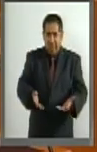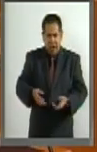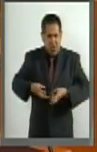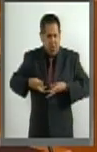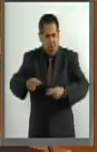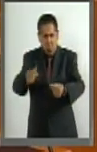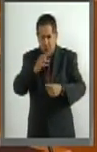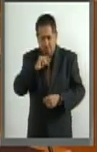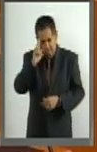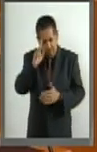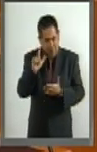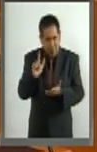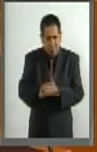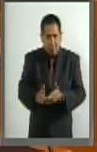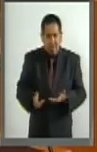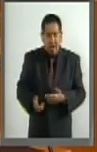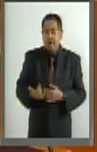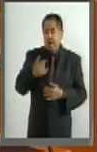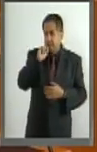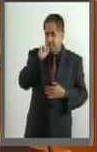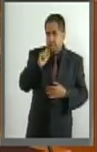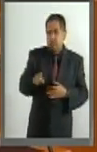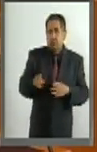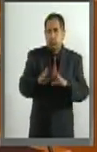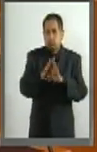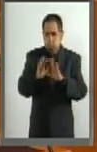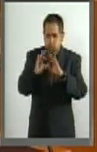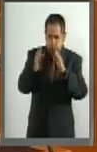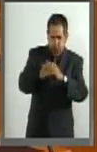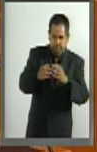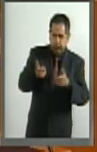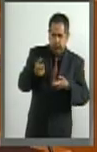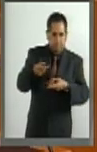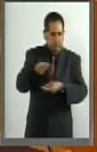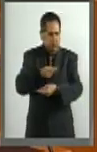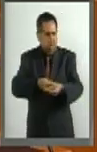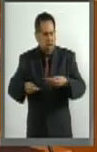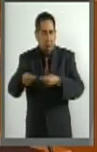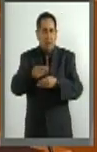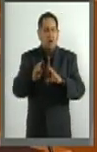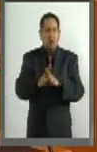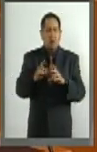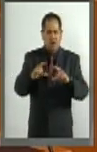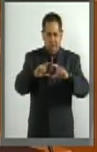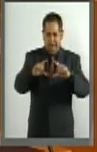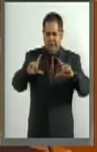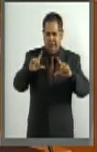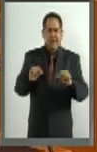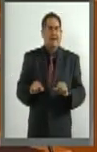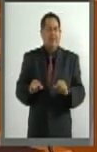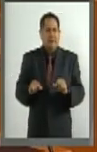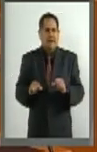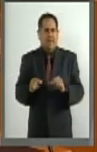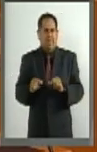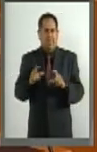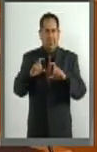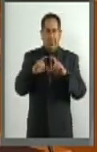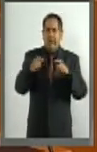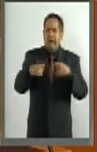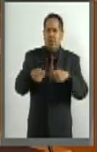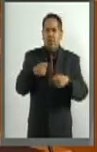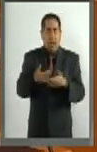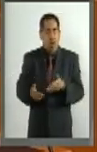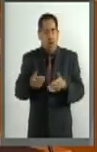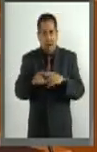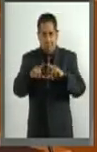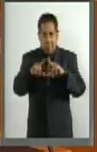Y todo el tema de las formas de intercambio, de las famosas tarjetas primero de cartón y